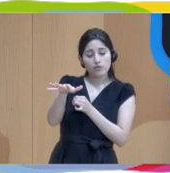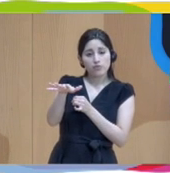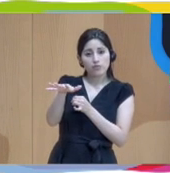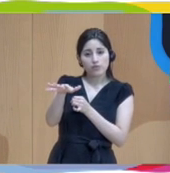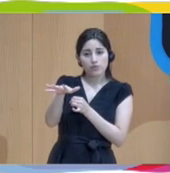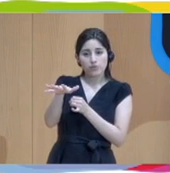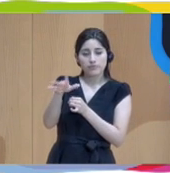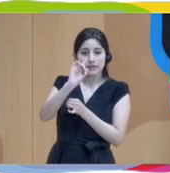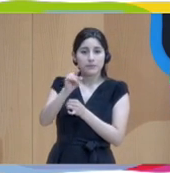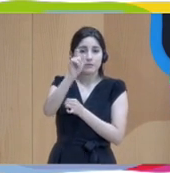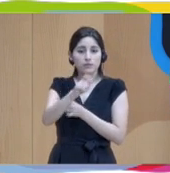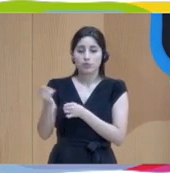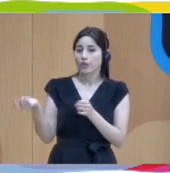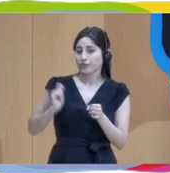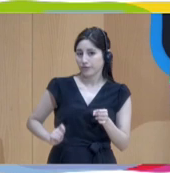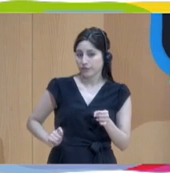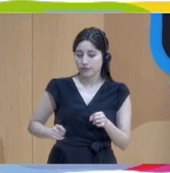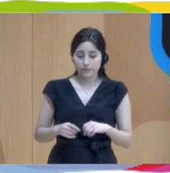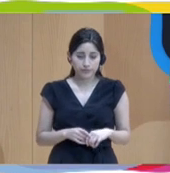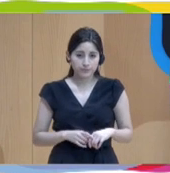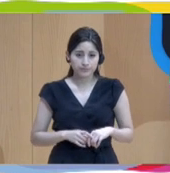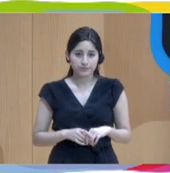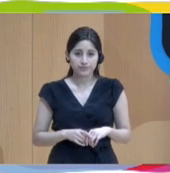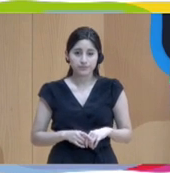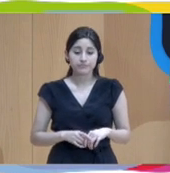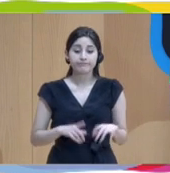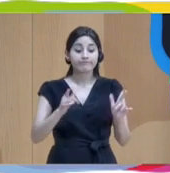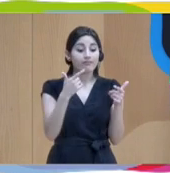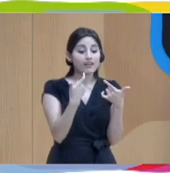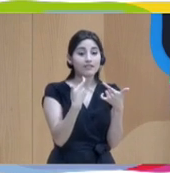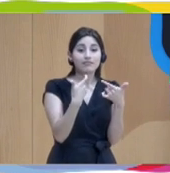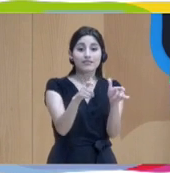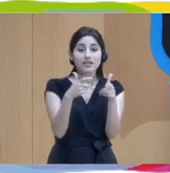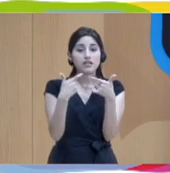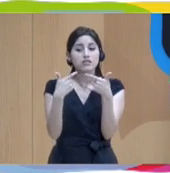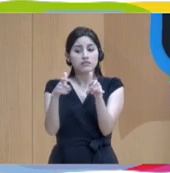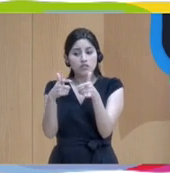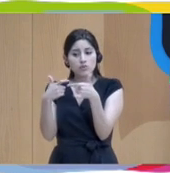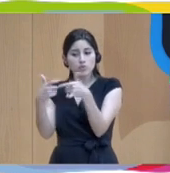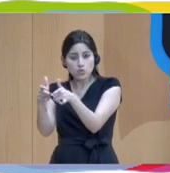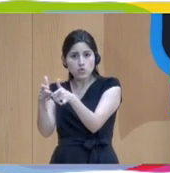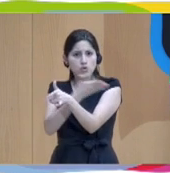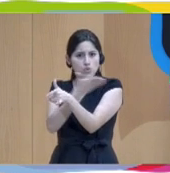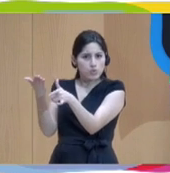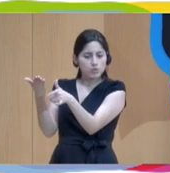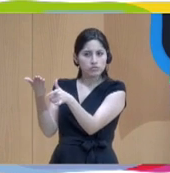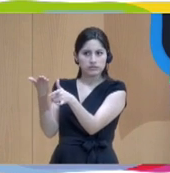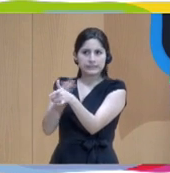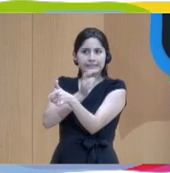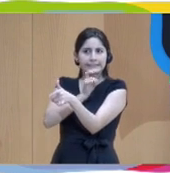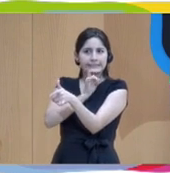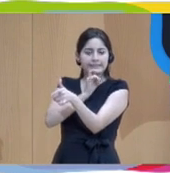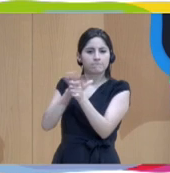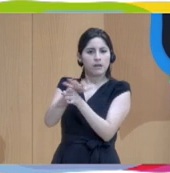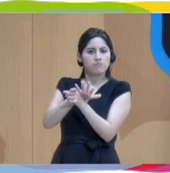profesionales. Esta sectorialización es una gran complejidad del trabajo de protección